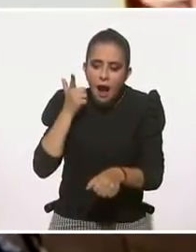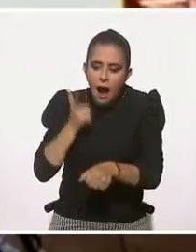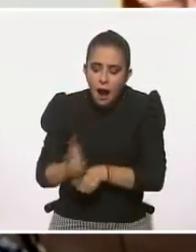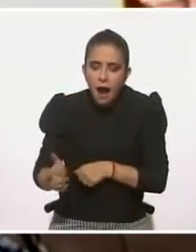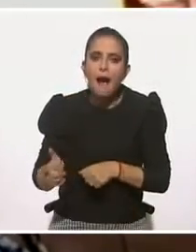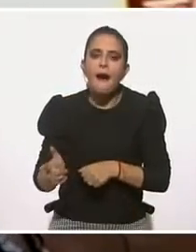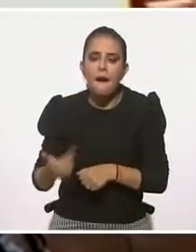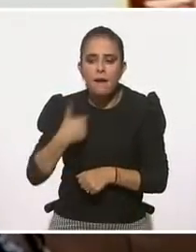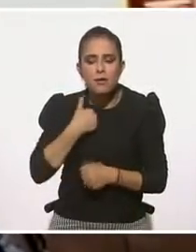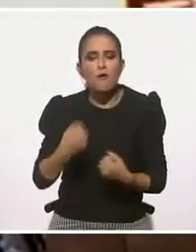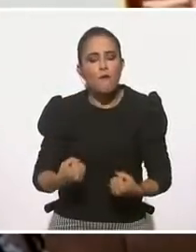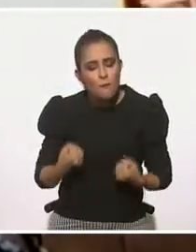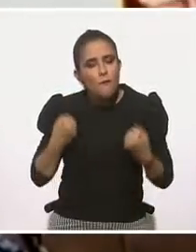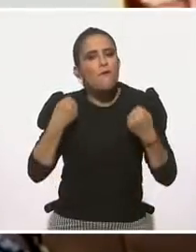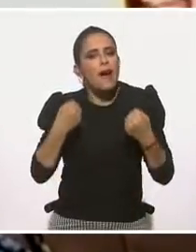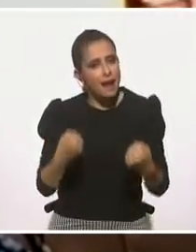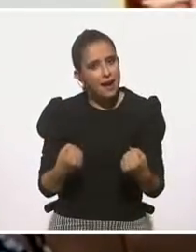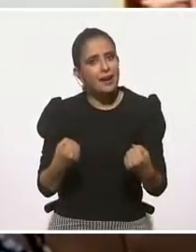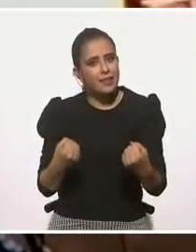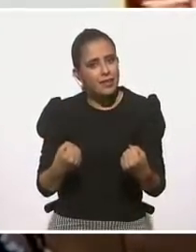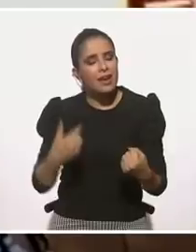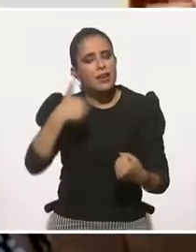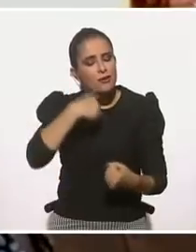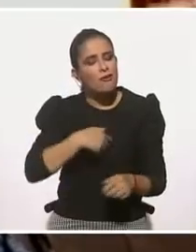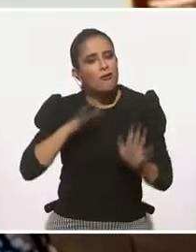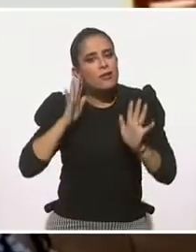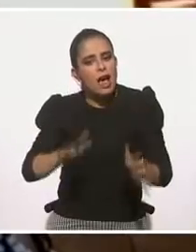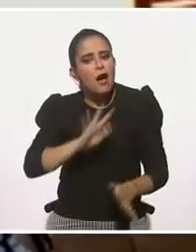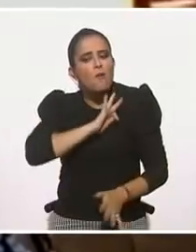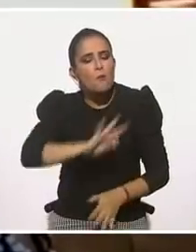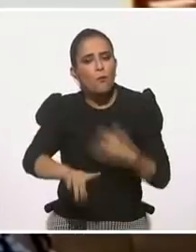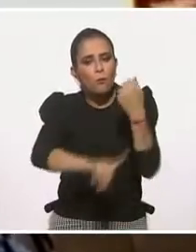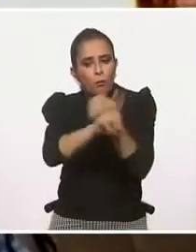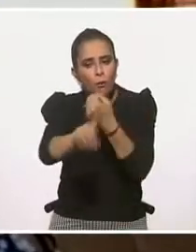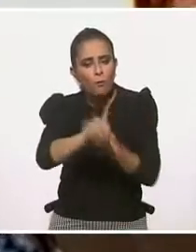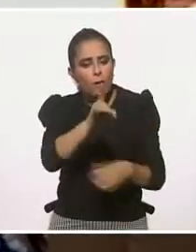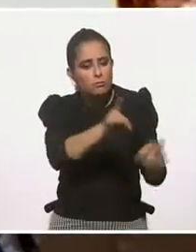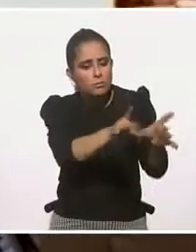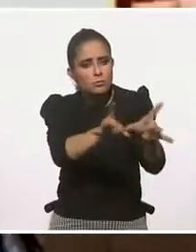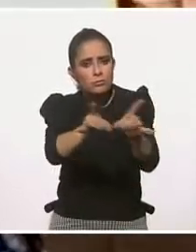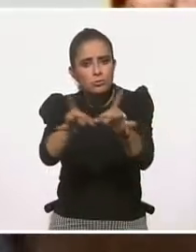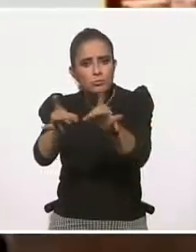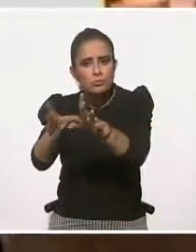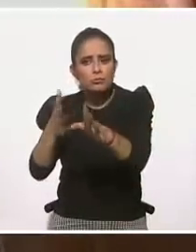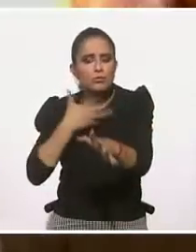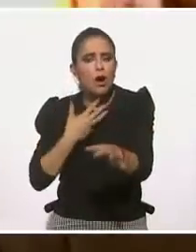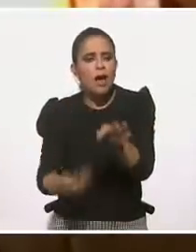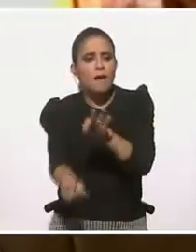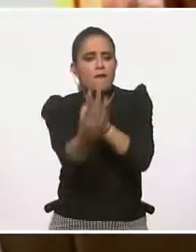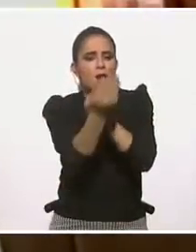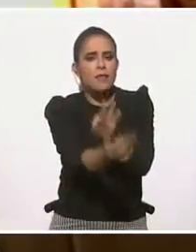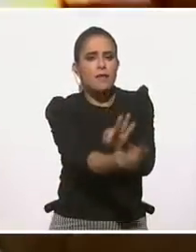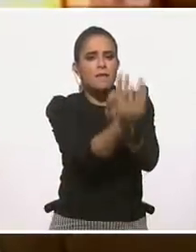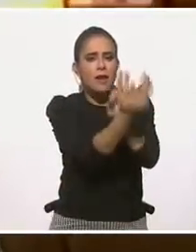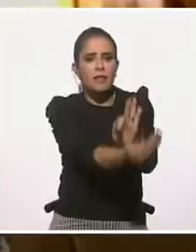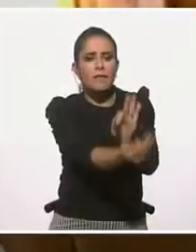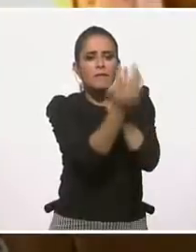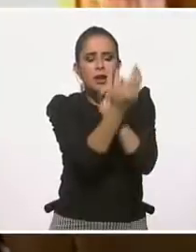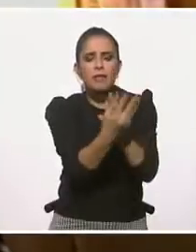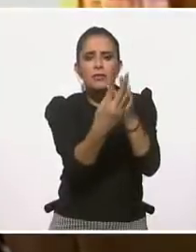afrontado con fortaleza, con más conocimiento de entender que son situaciones de vida que